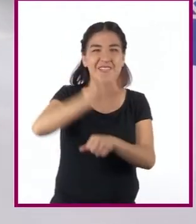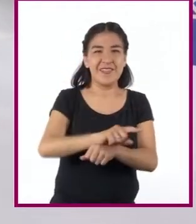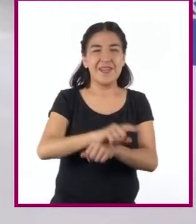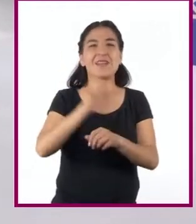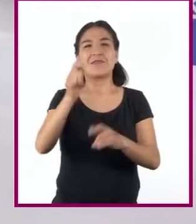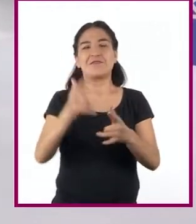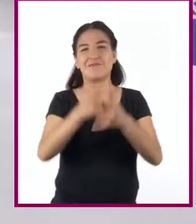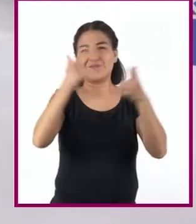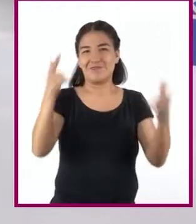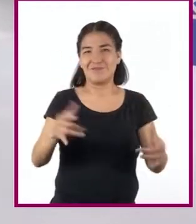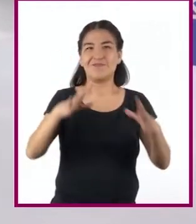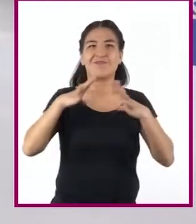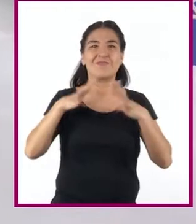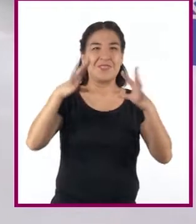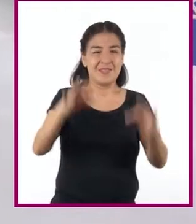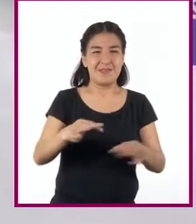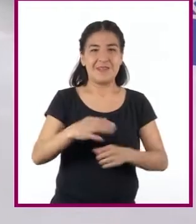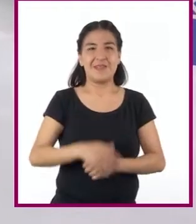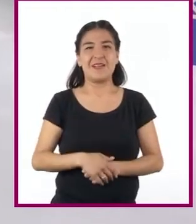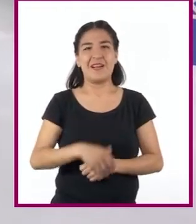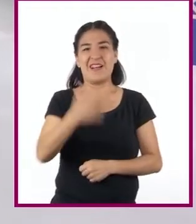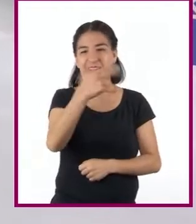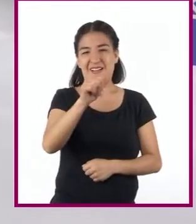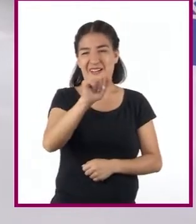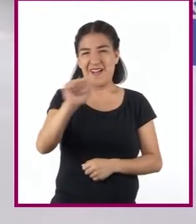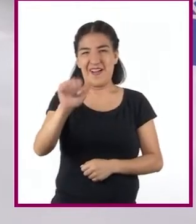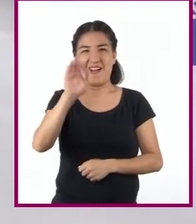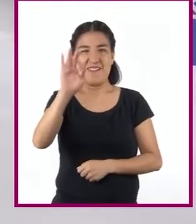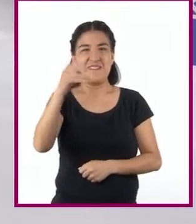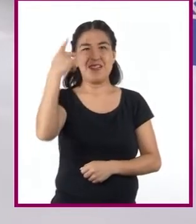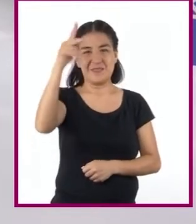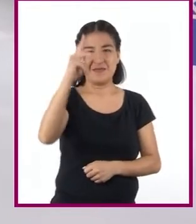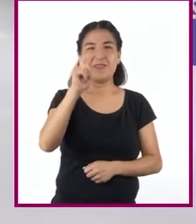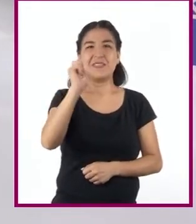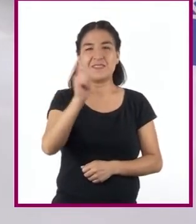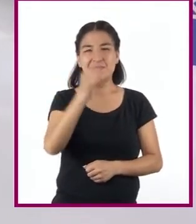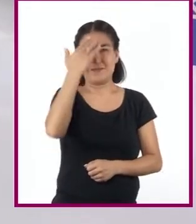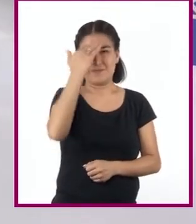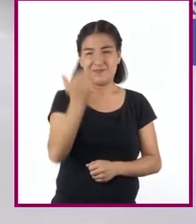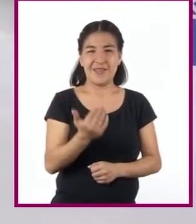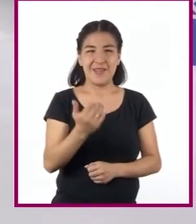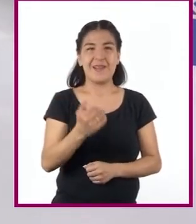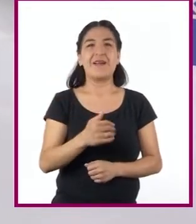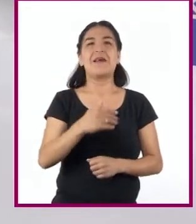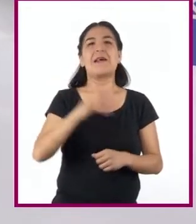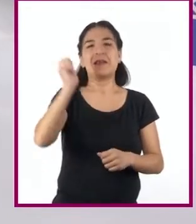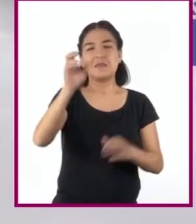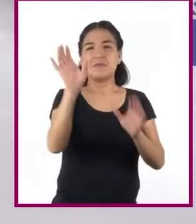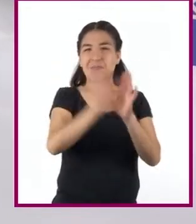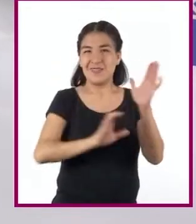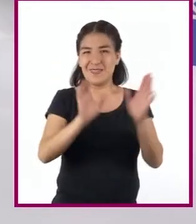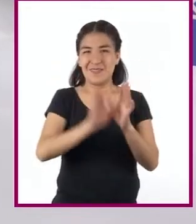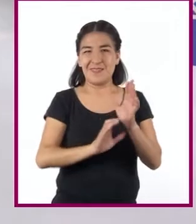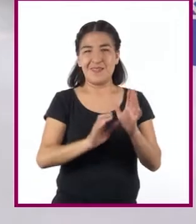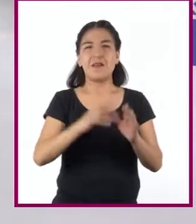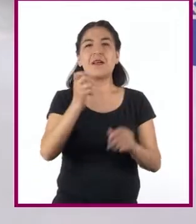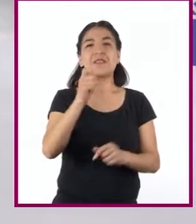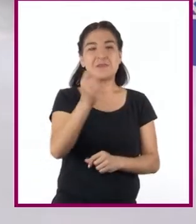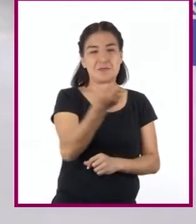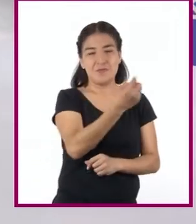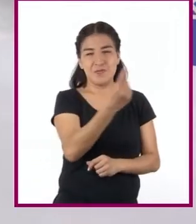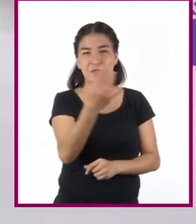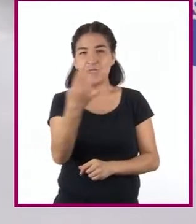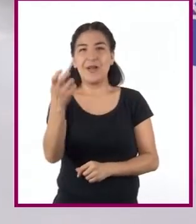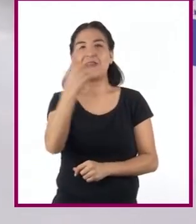e históricos. El Haaf, el calendario solar maya llamado Haaf, es una cuenta de 365